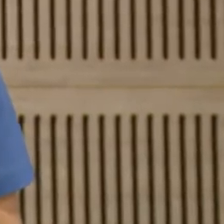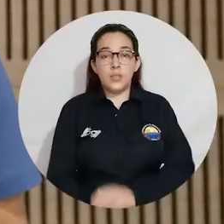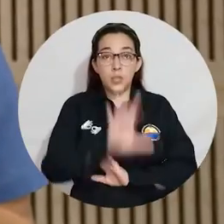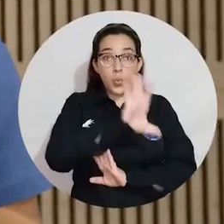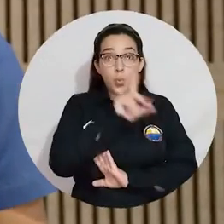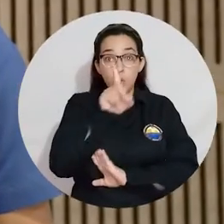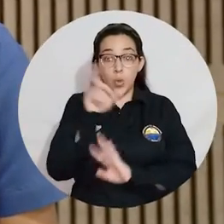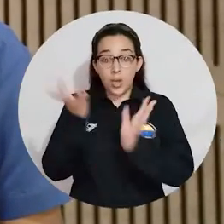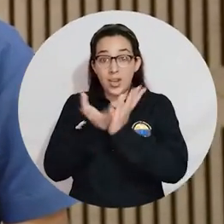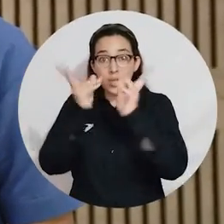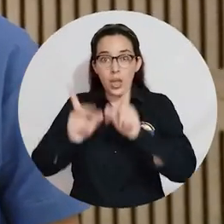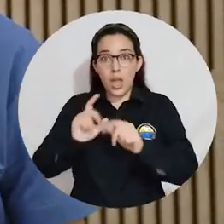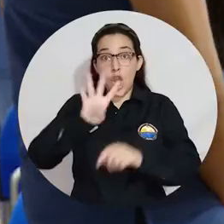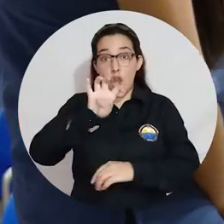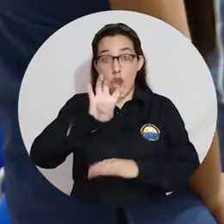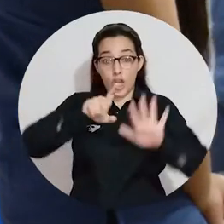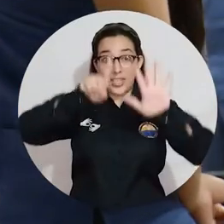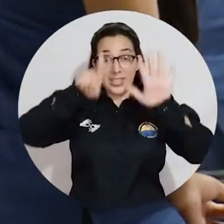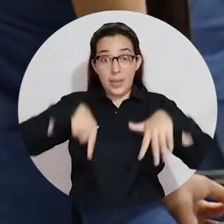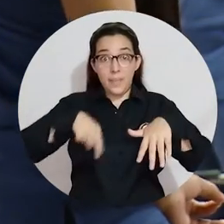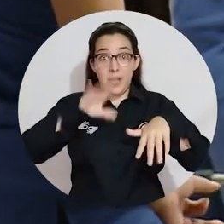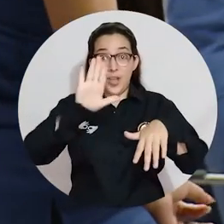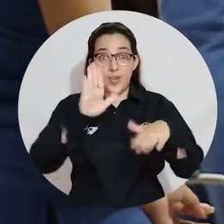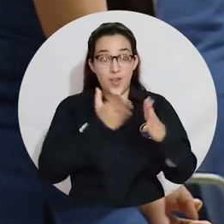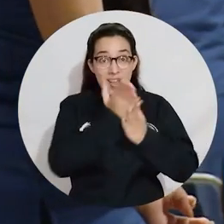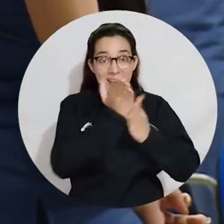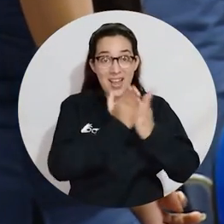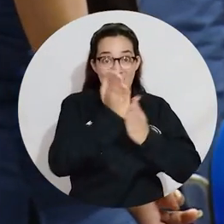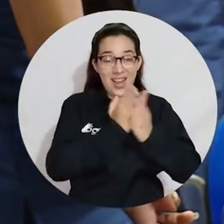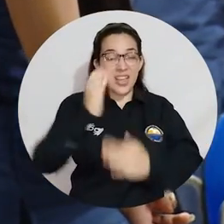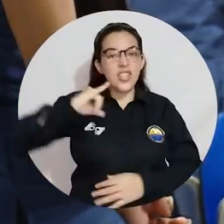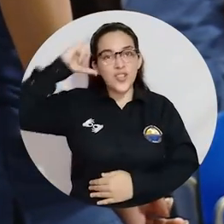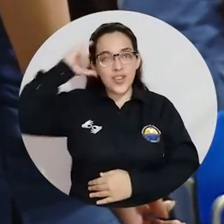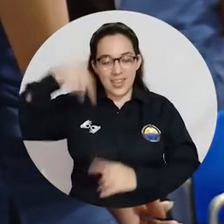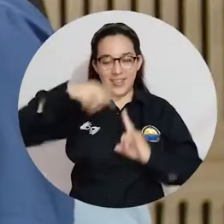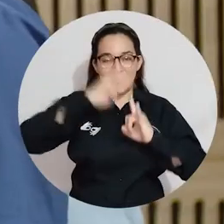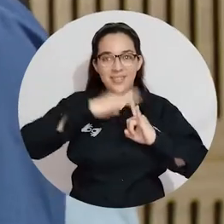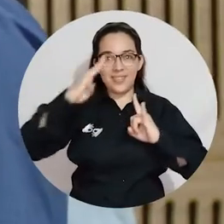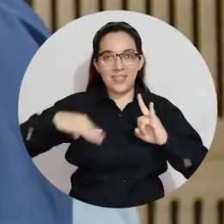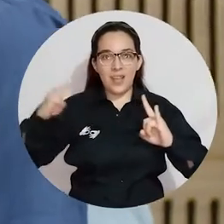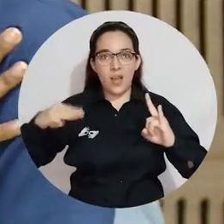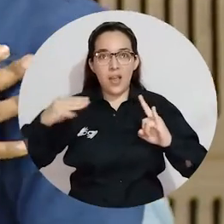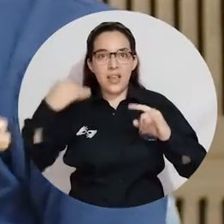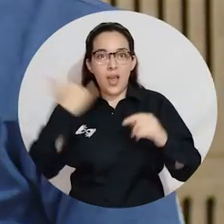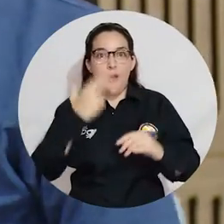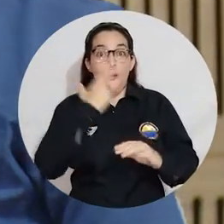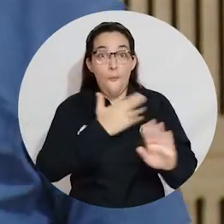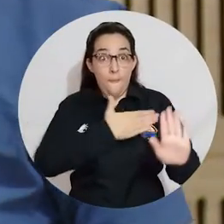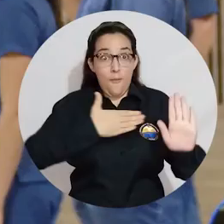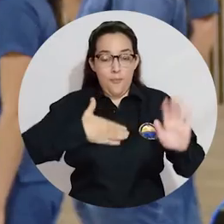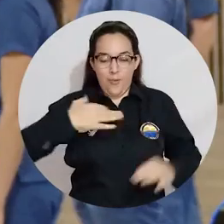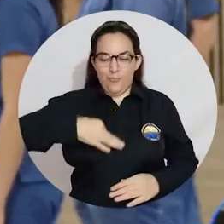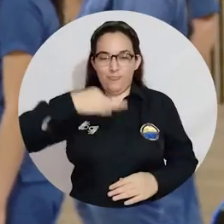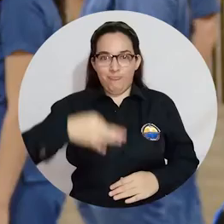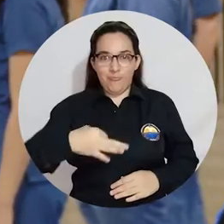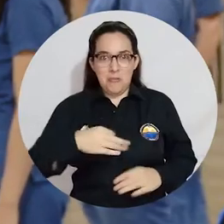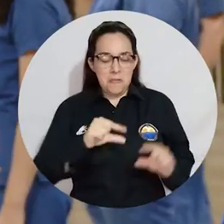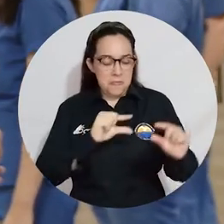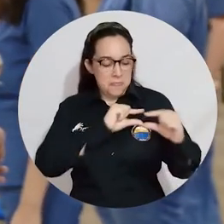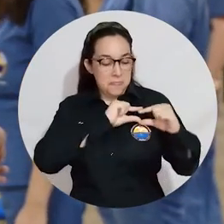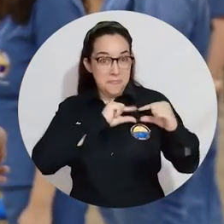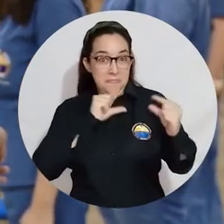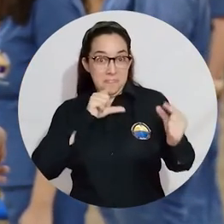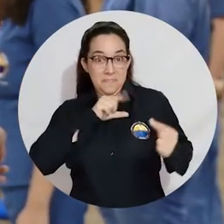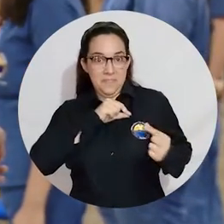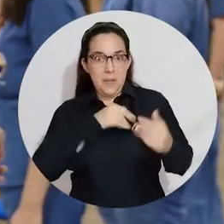51 estudiantes de noveno semestre del programa de psicología de la Universidad del Magdalena sellaron su compromiso ético al recibir las